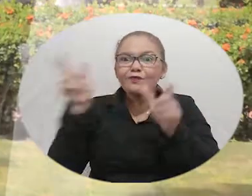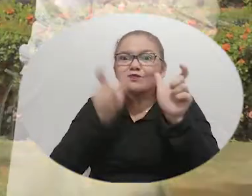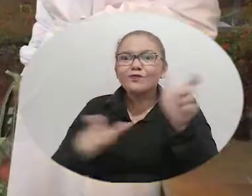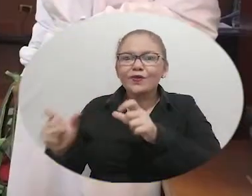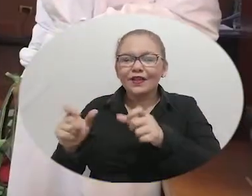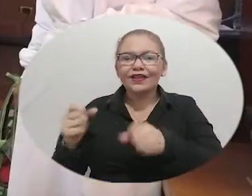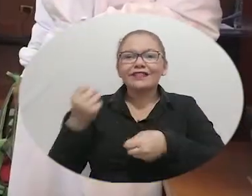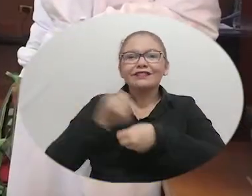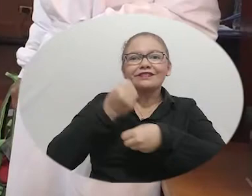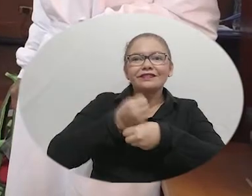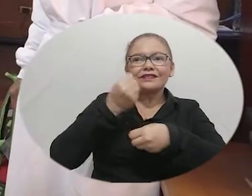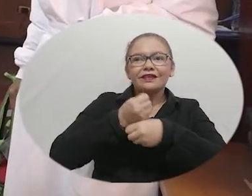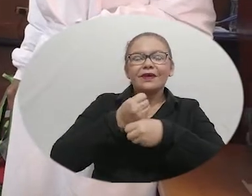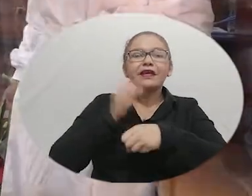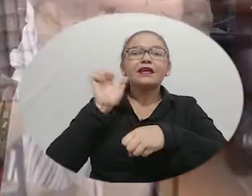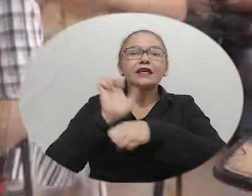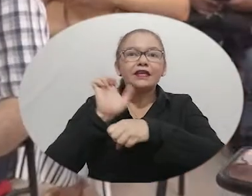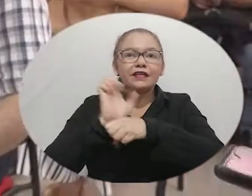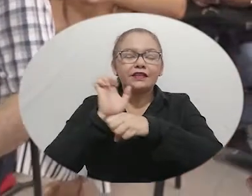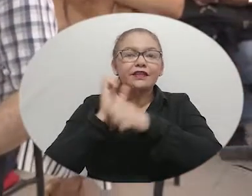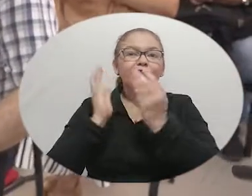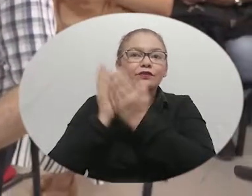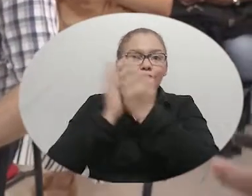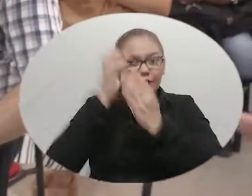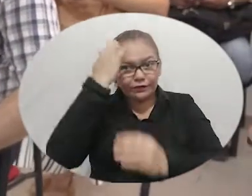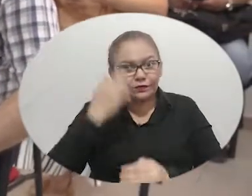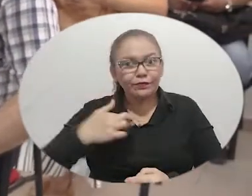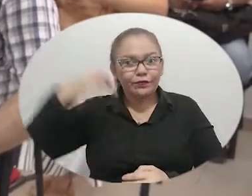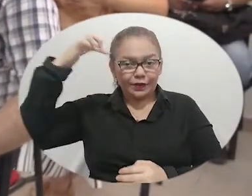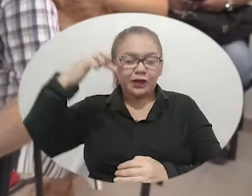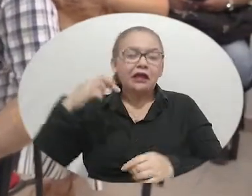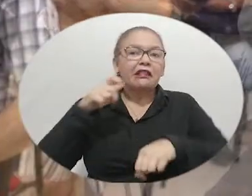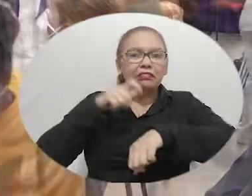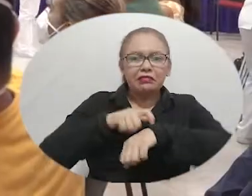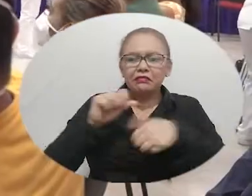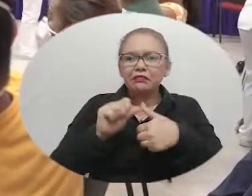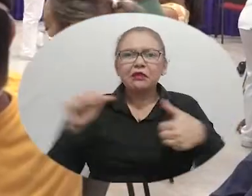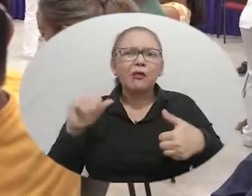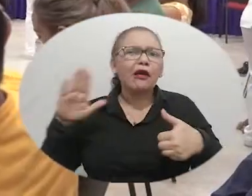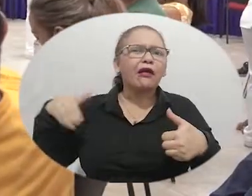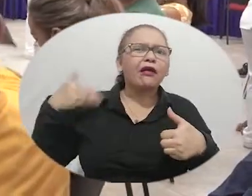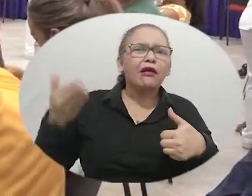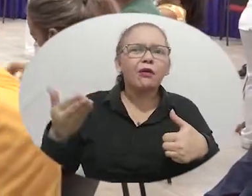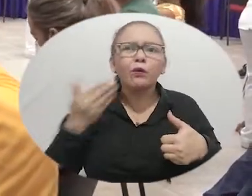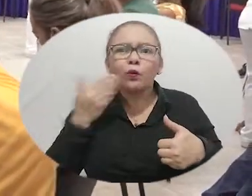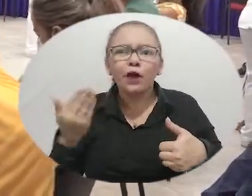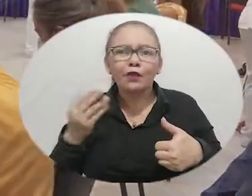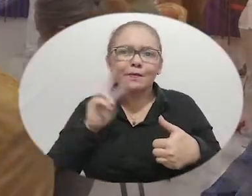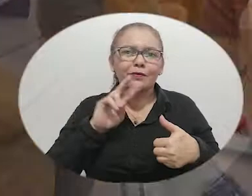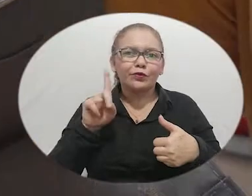de instituciones de educación superior pues se acorta el tiempo de la segunda dosis en este caso serán sólo 21 días